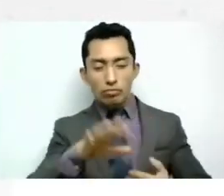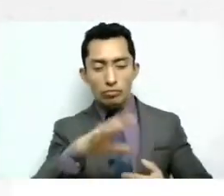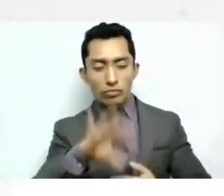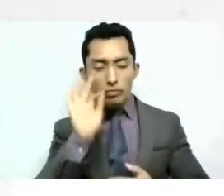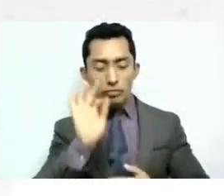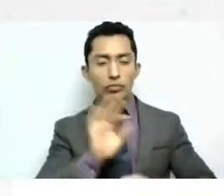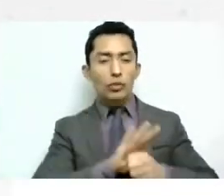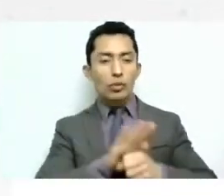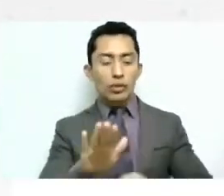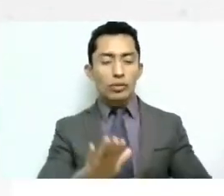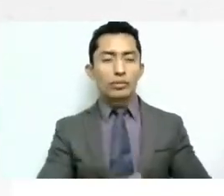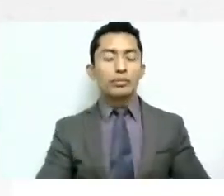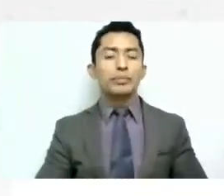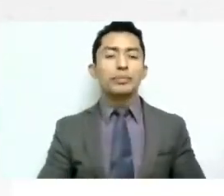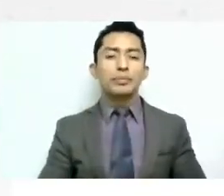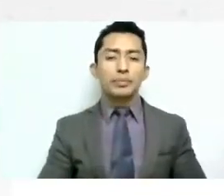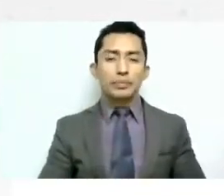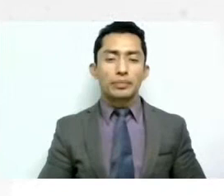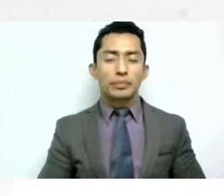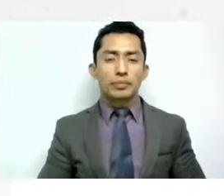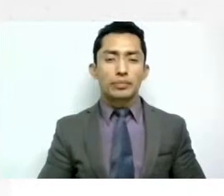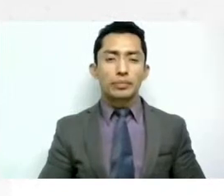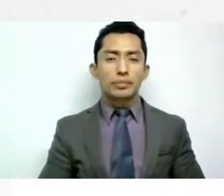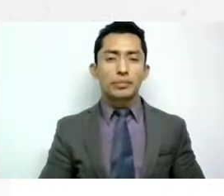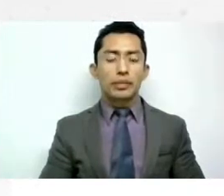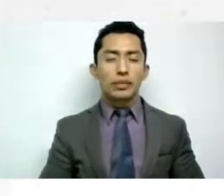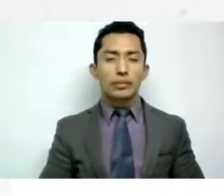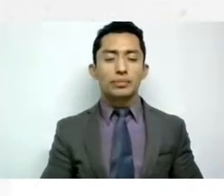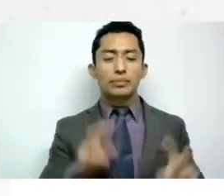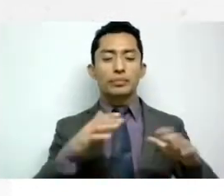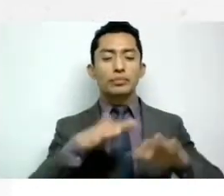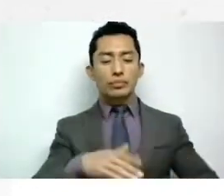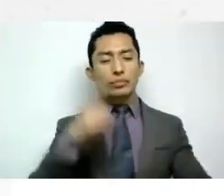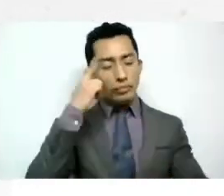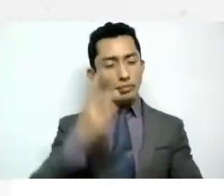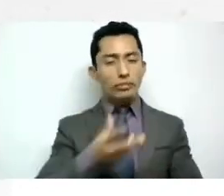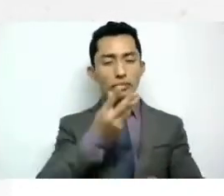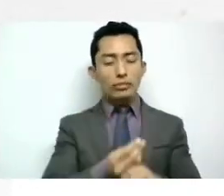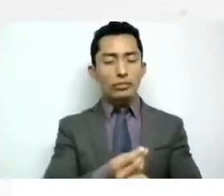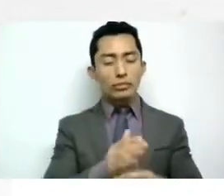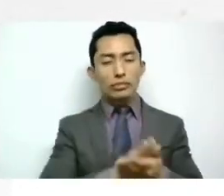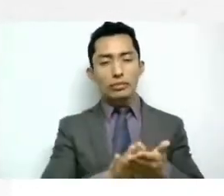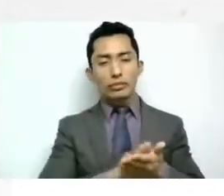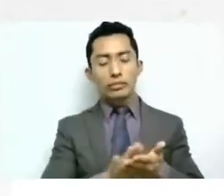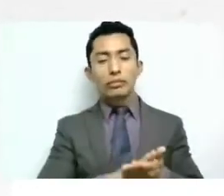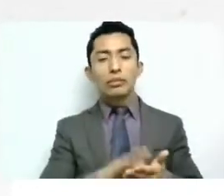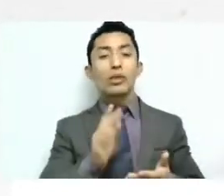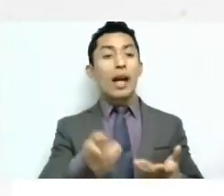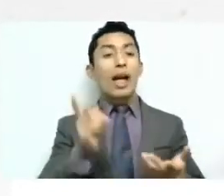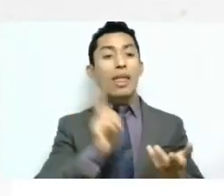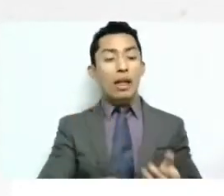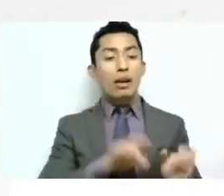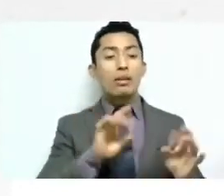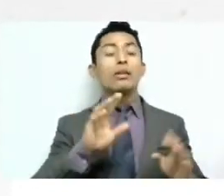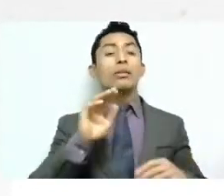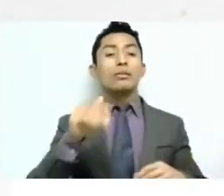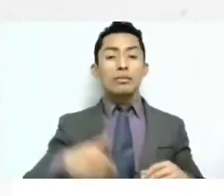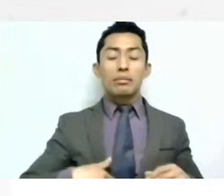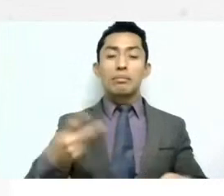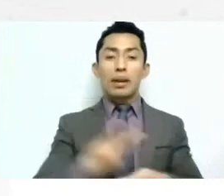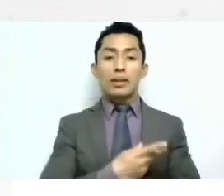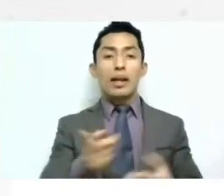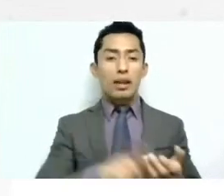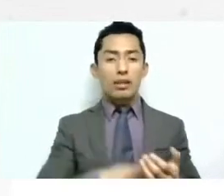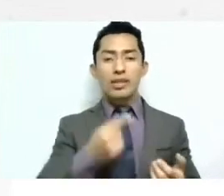lo de la reparación del daño por hechos ocurridos en guarderías también es otra de las temáticas